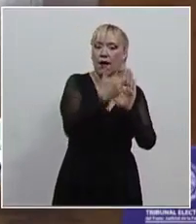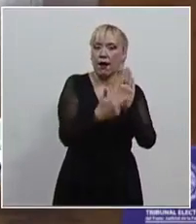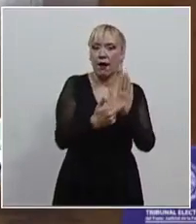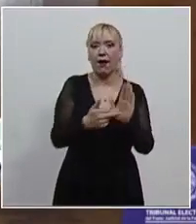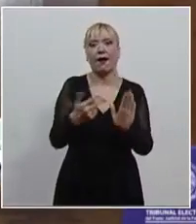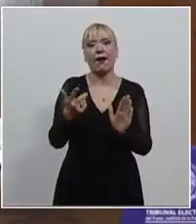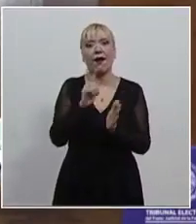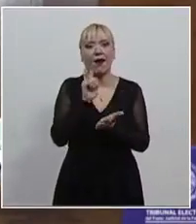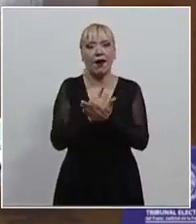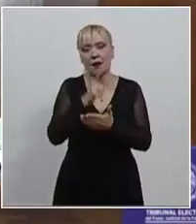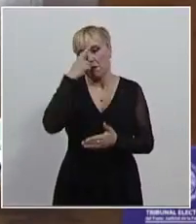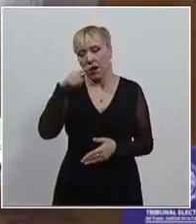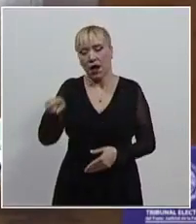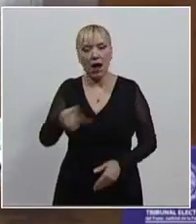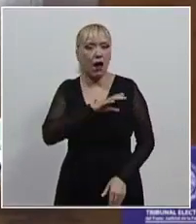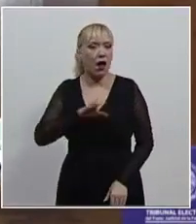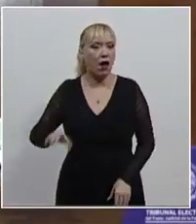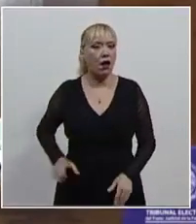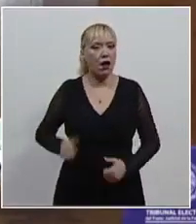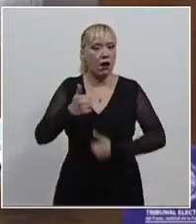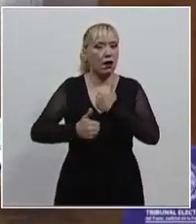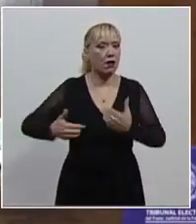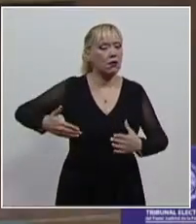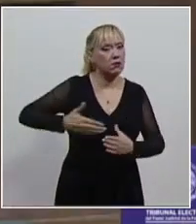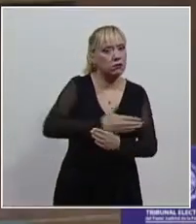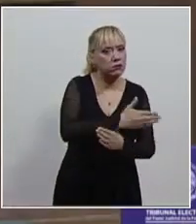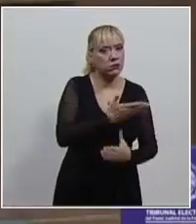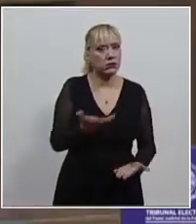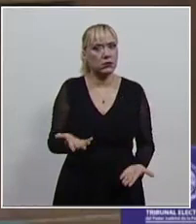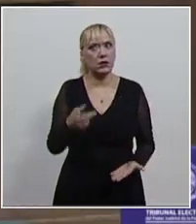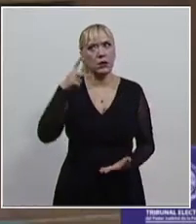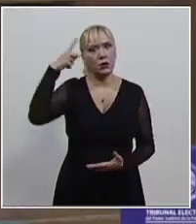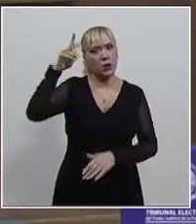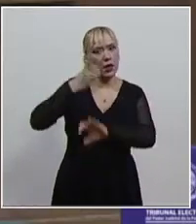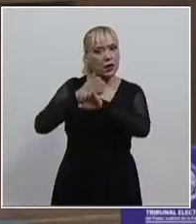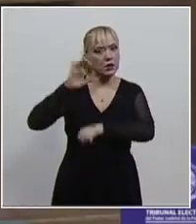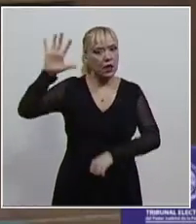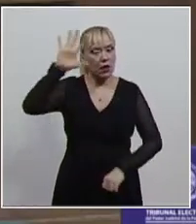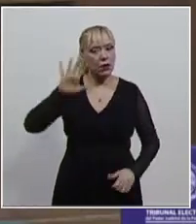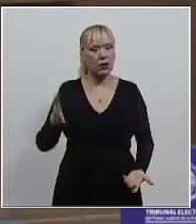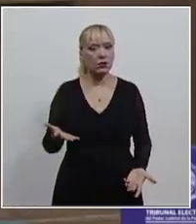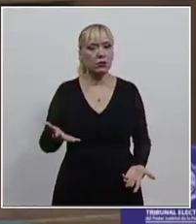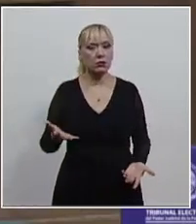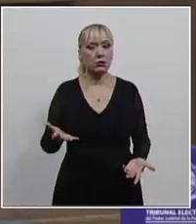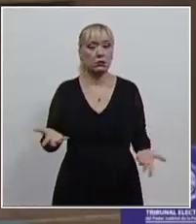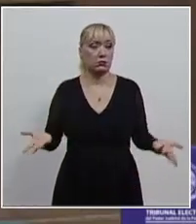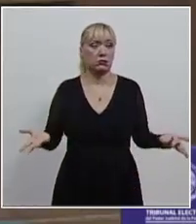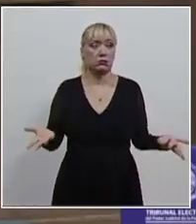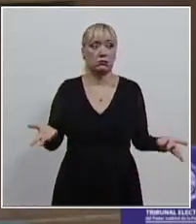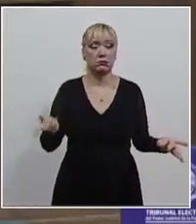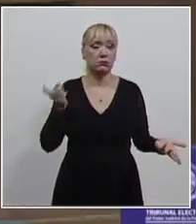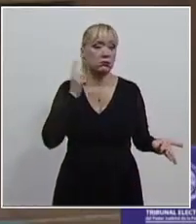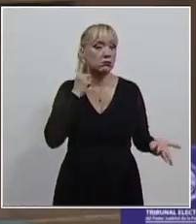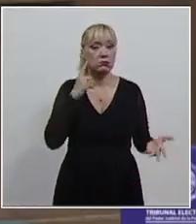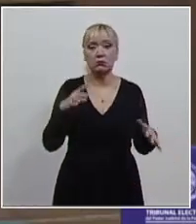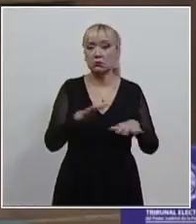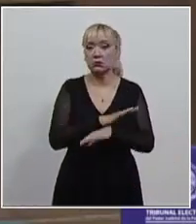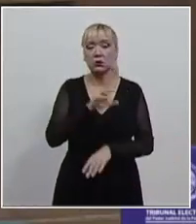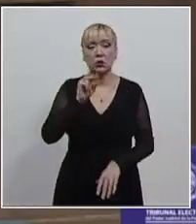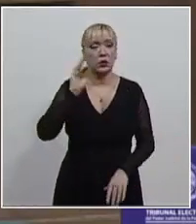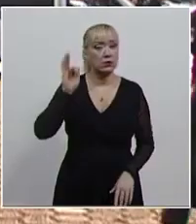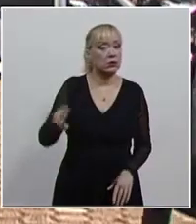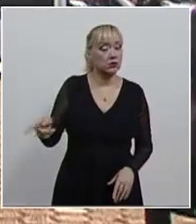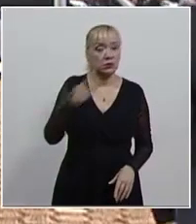postulación de candidaturas en el proceso electoral en curso en aquel Estado, sin modificar la resolución que desestima la impugnación del